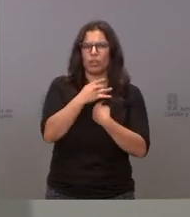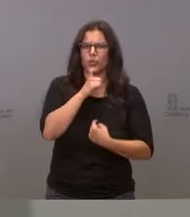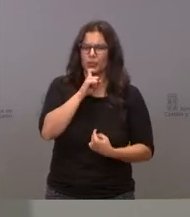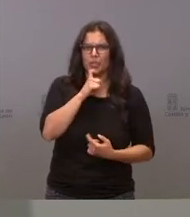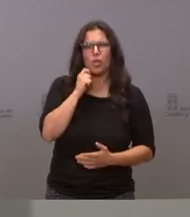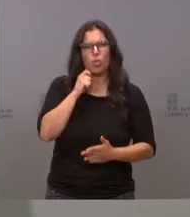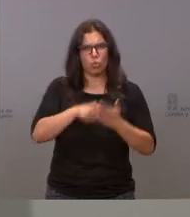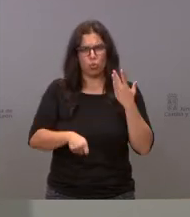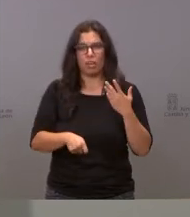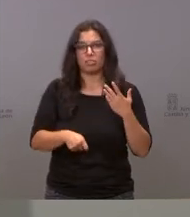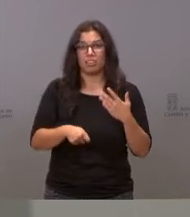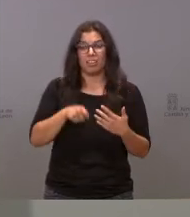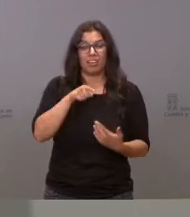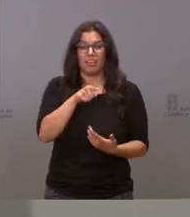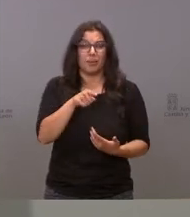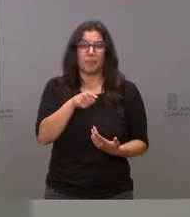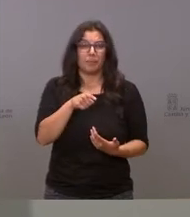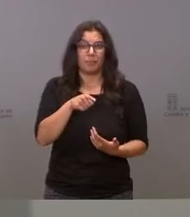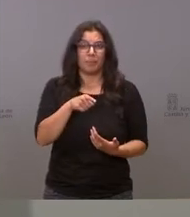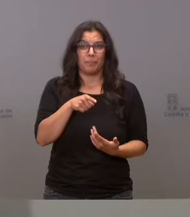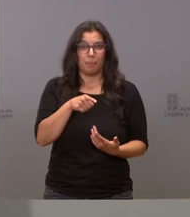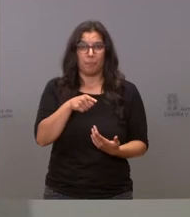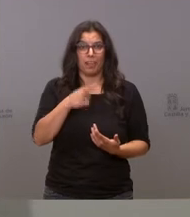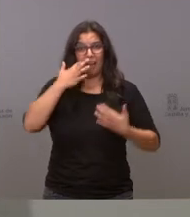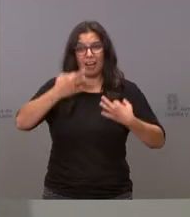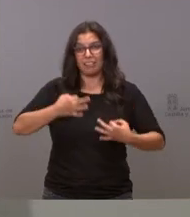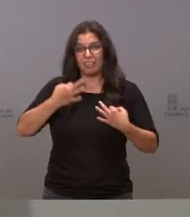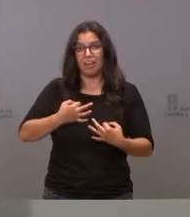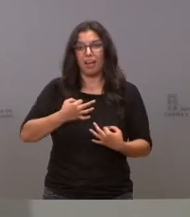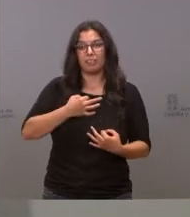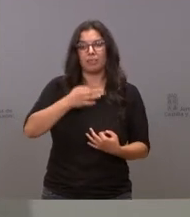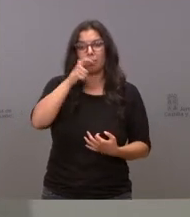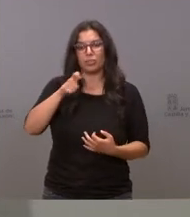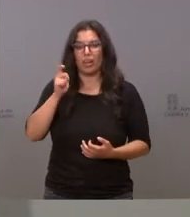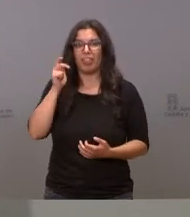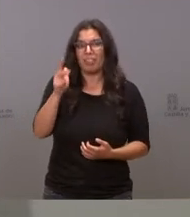y en las cuales garantizar a la gente el derecho ese derecho